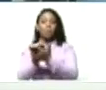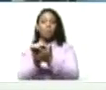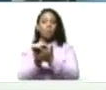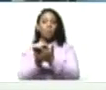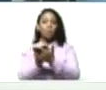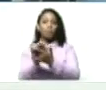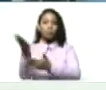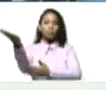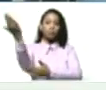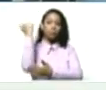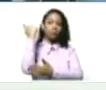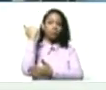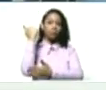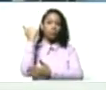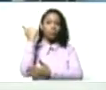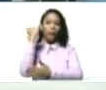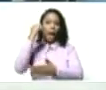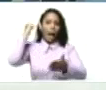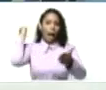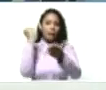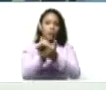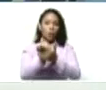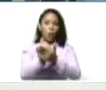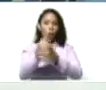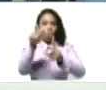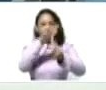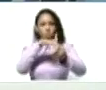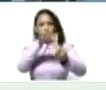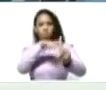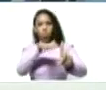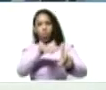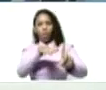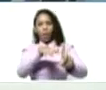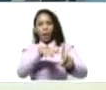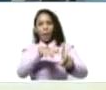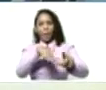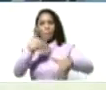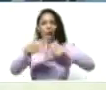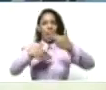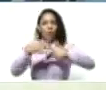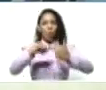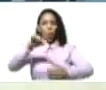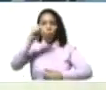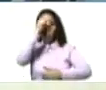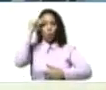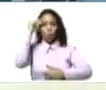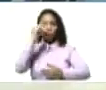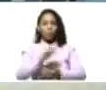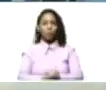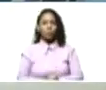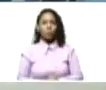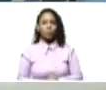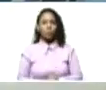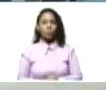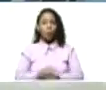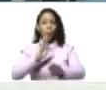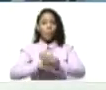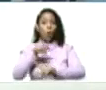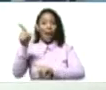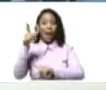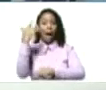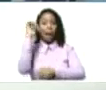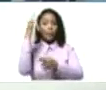extradición al asesino criminal y mercenario Julio Borges. Porque tiene